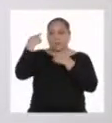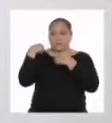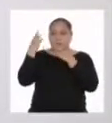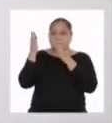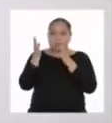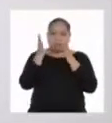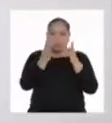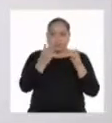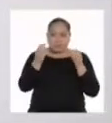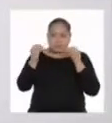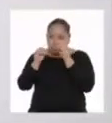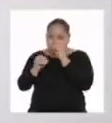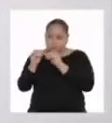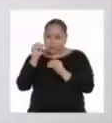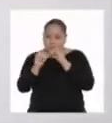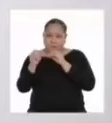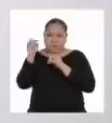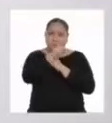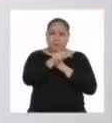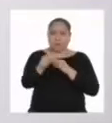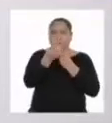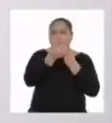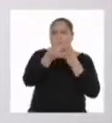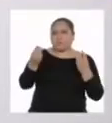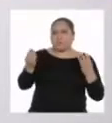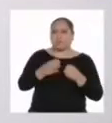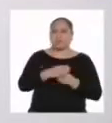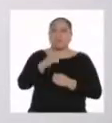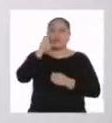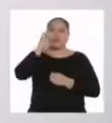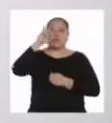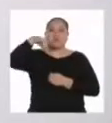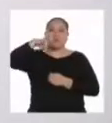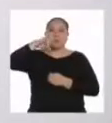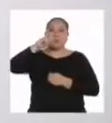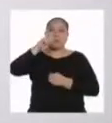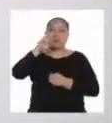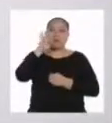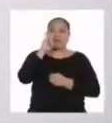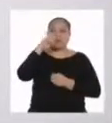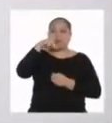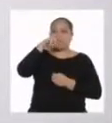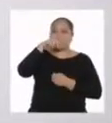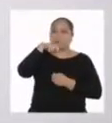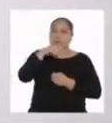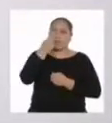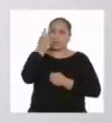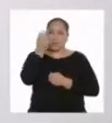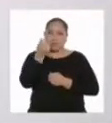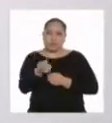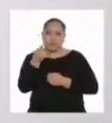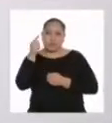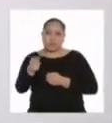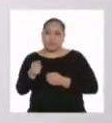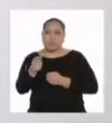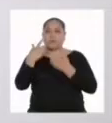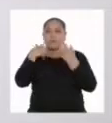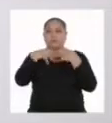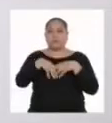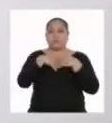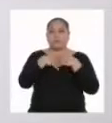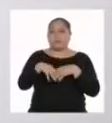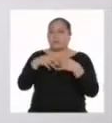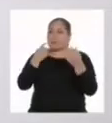de la producción de esos dispositivos. El capital financiero sería el dinero con el que la